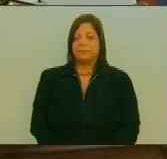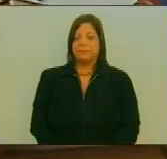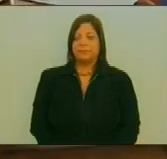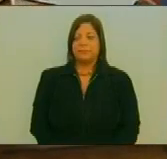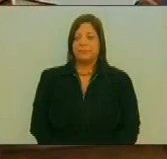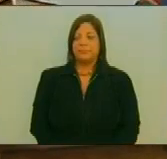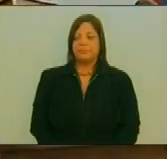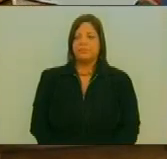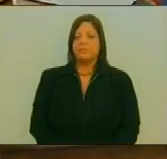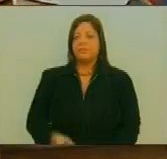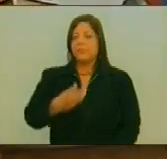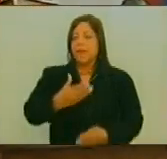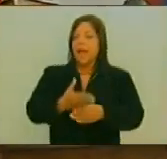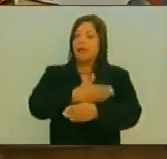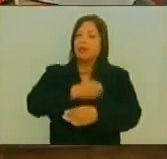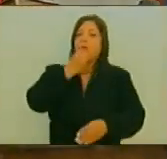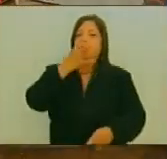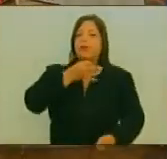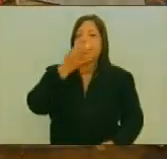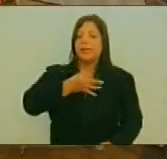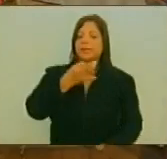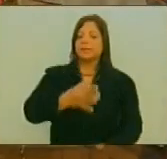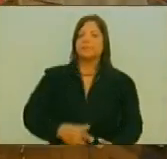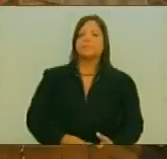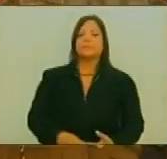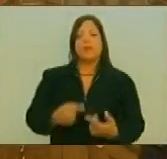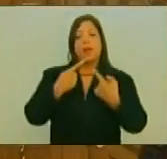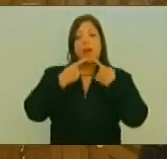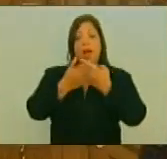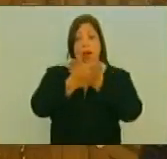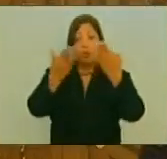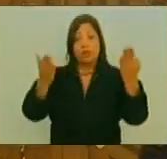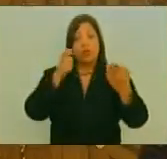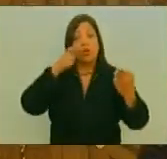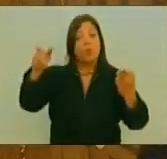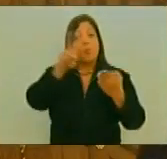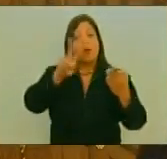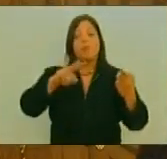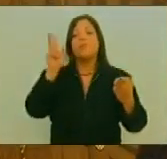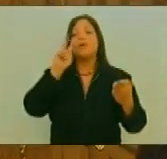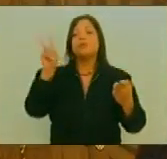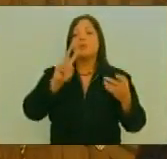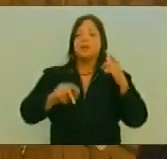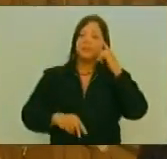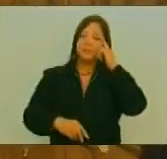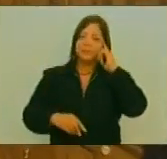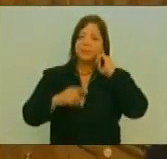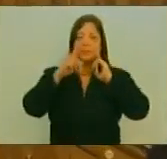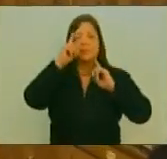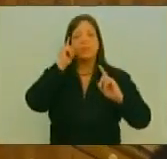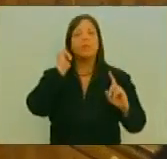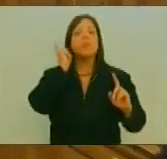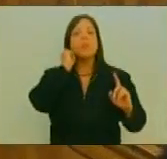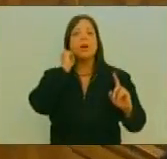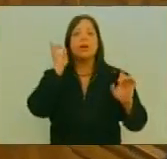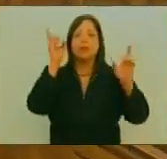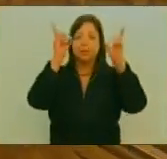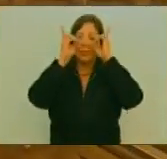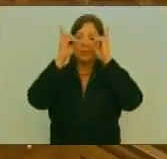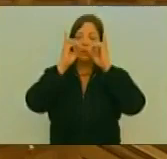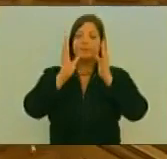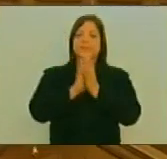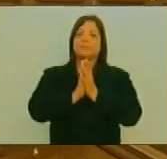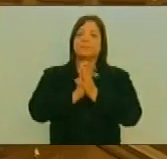Bueno ante que todo Buenas tardes A ustedes Y a todo el pueblo Venezolano Ciudadana Y